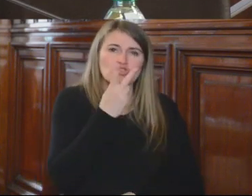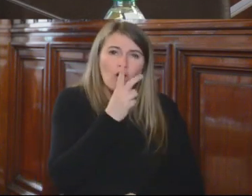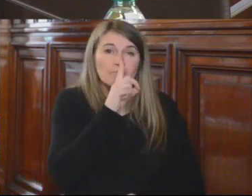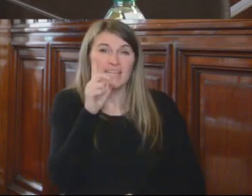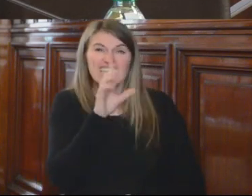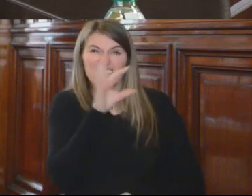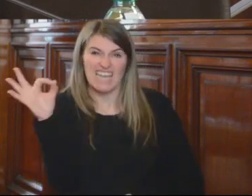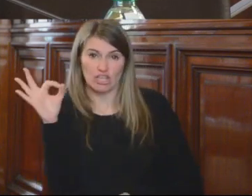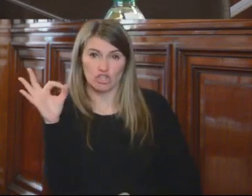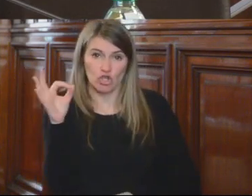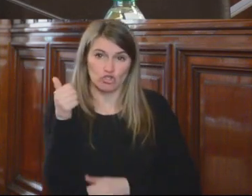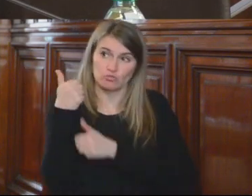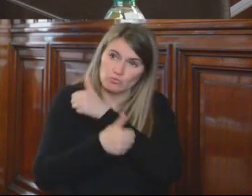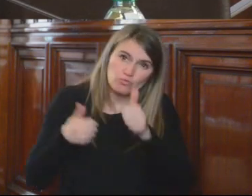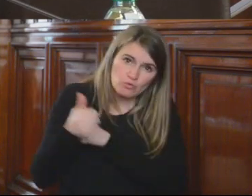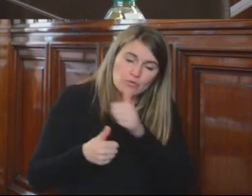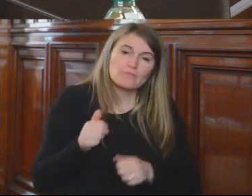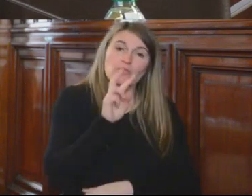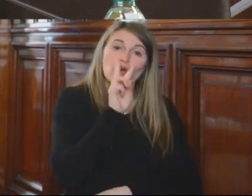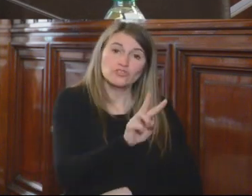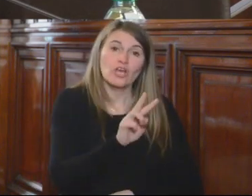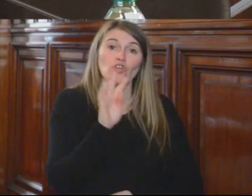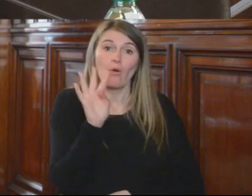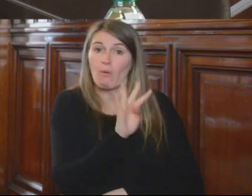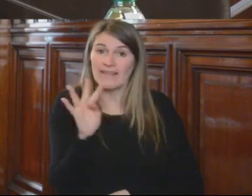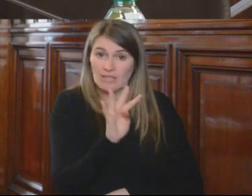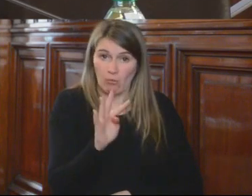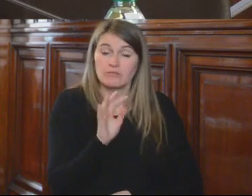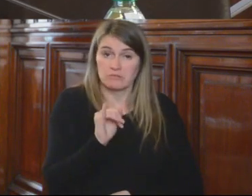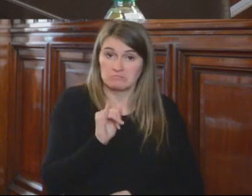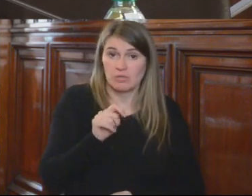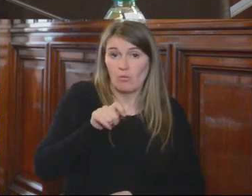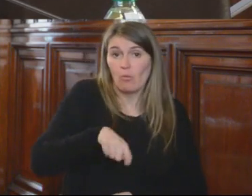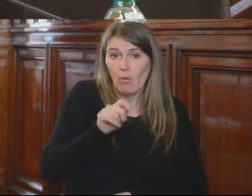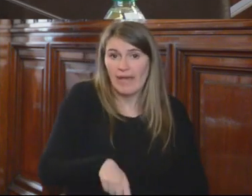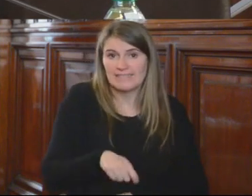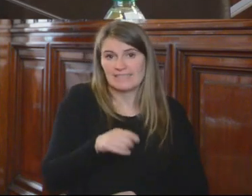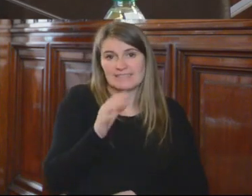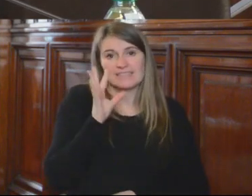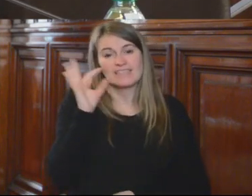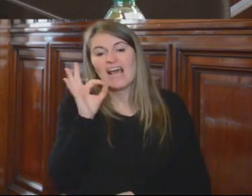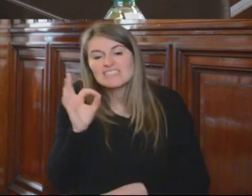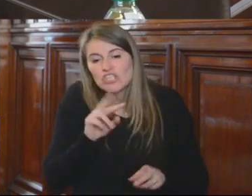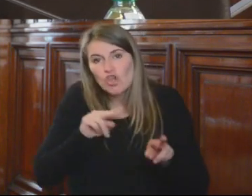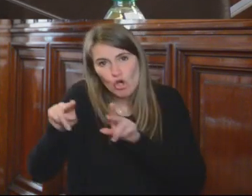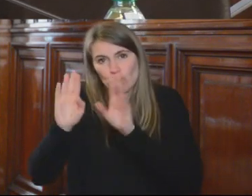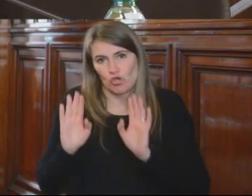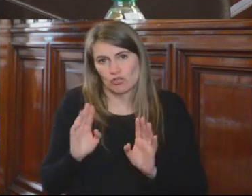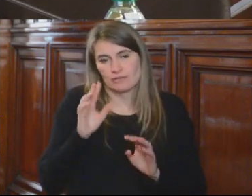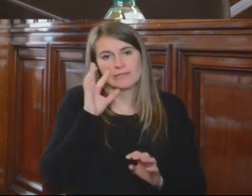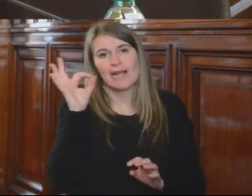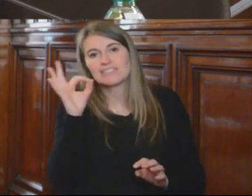2017, 244 son jueces transitorios o provisorios en ejercicio de funciones, quienes